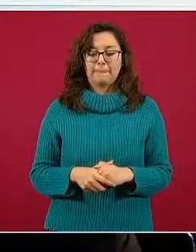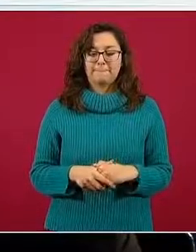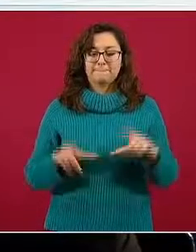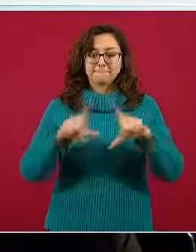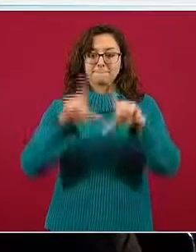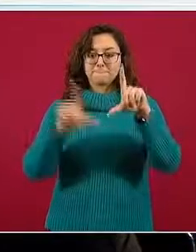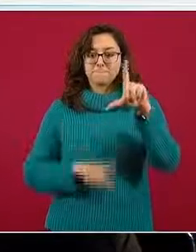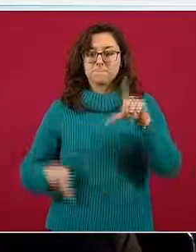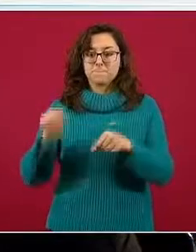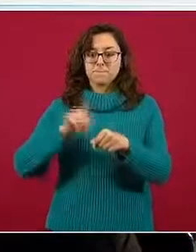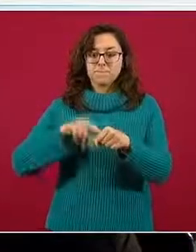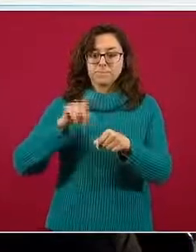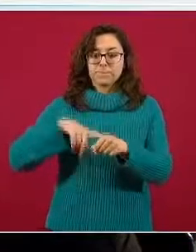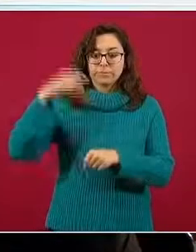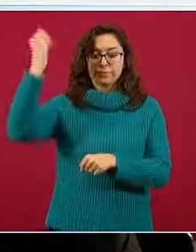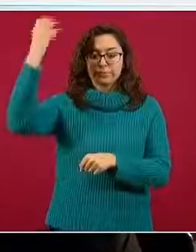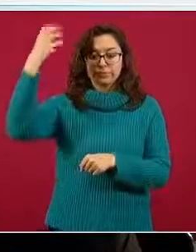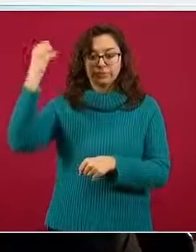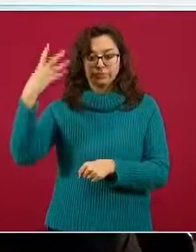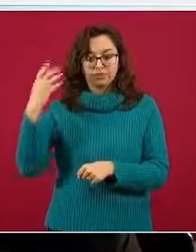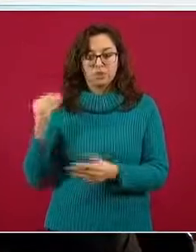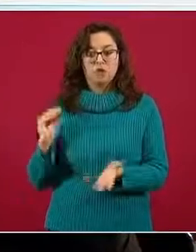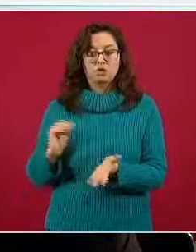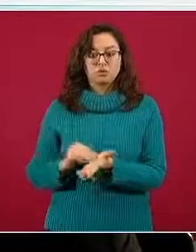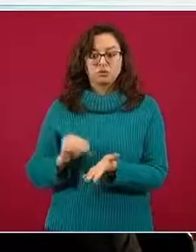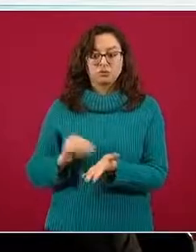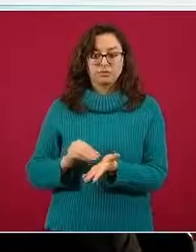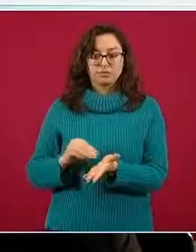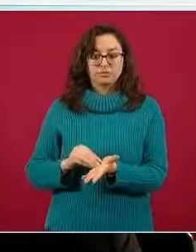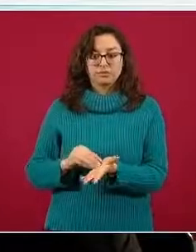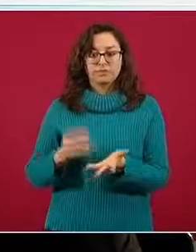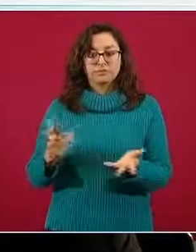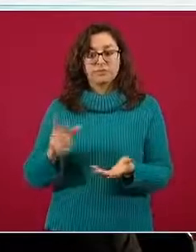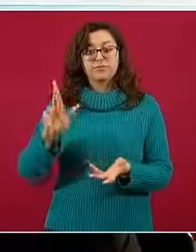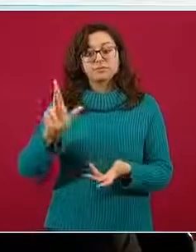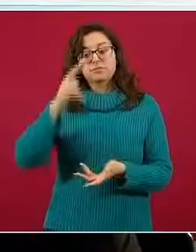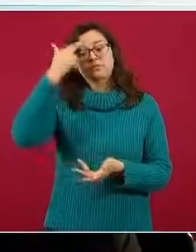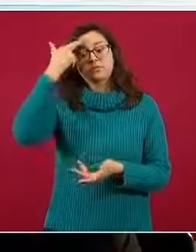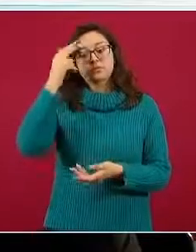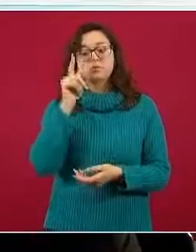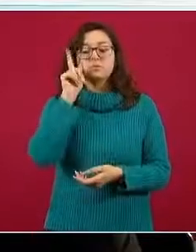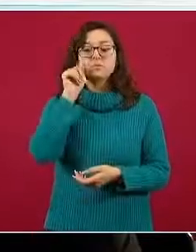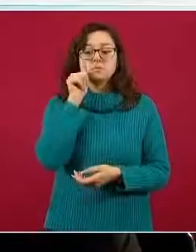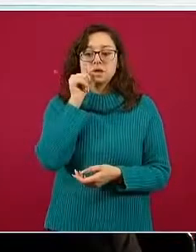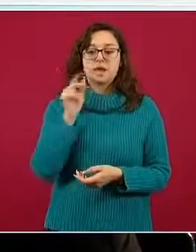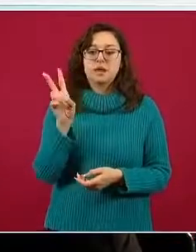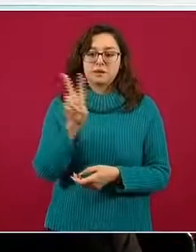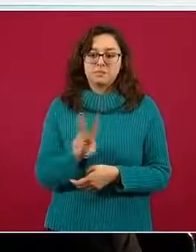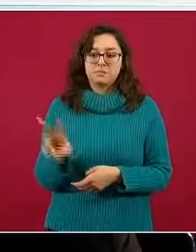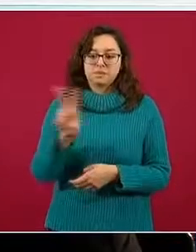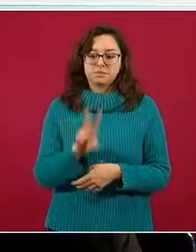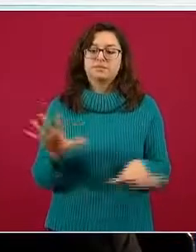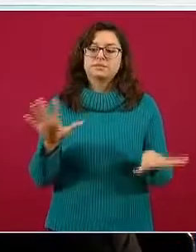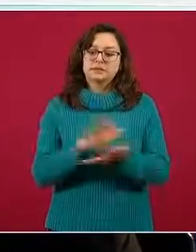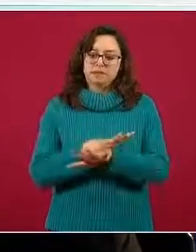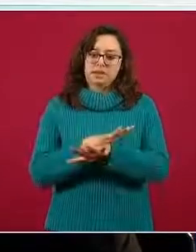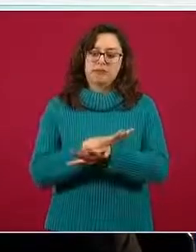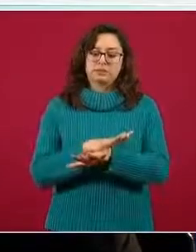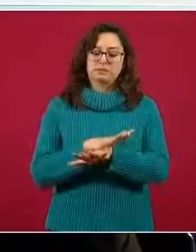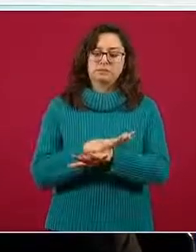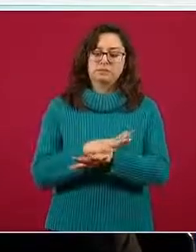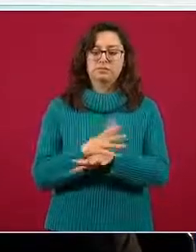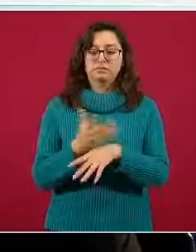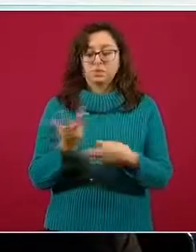Semáforo de riesgo epidémico que aún está vigente, recuerden que mañana es viernes de semáforo, esto quiere decir que